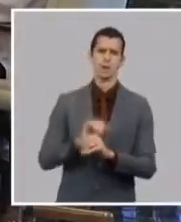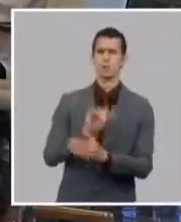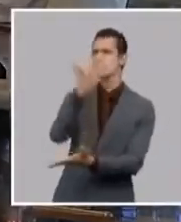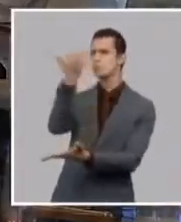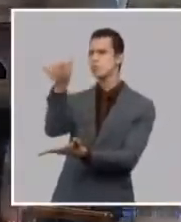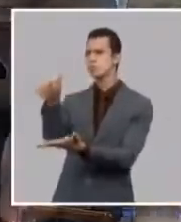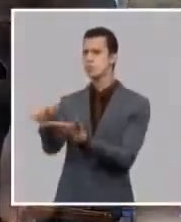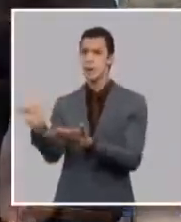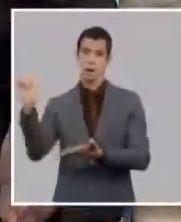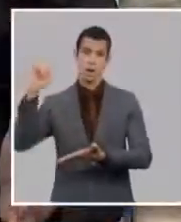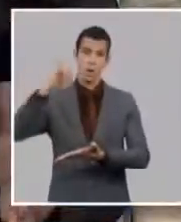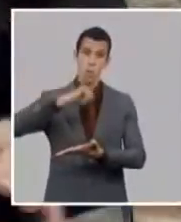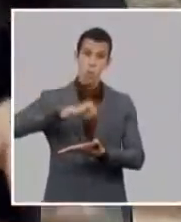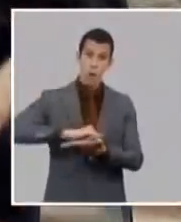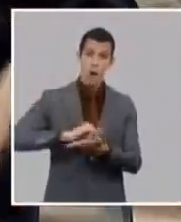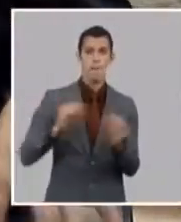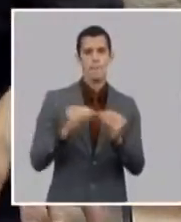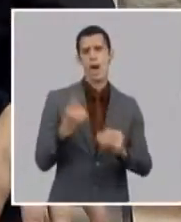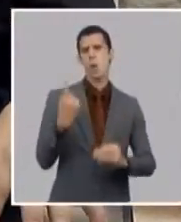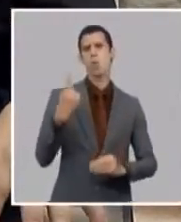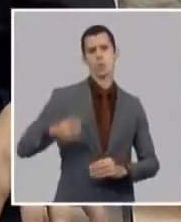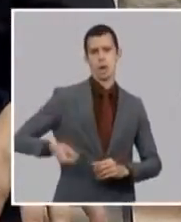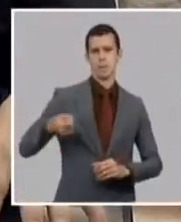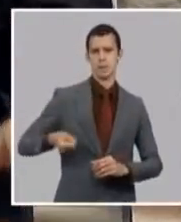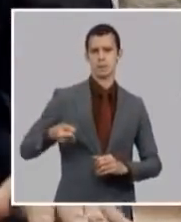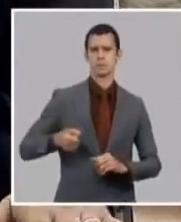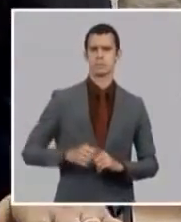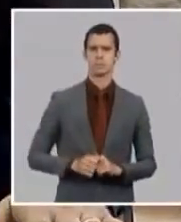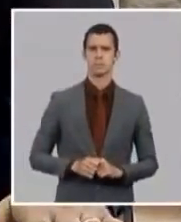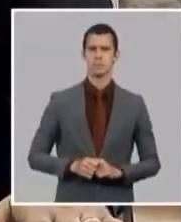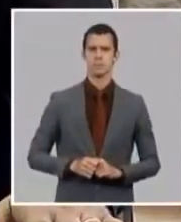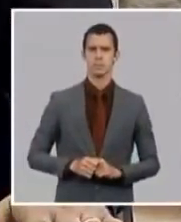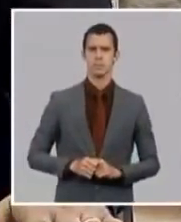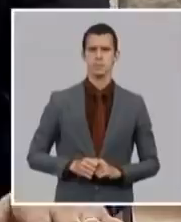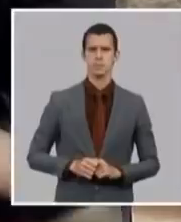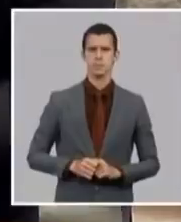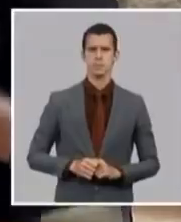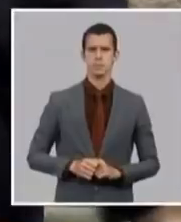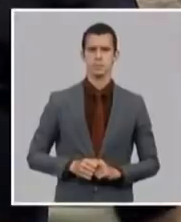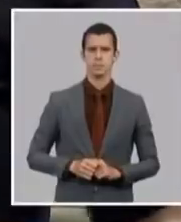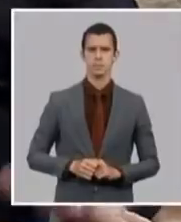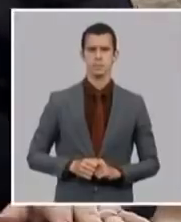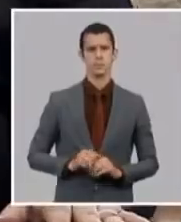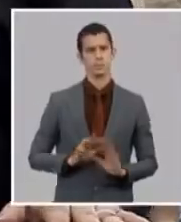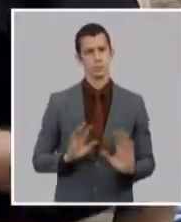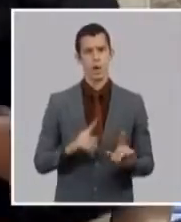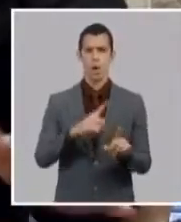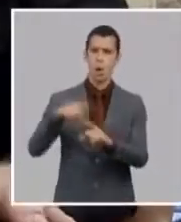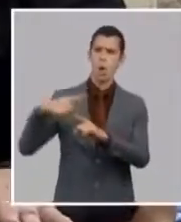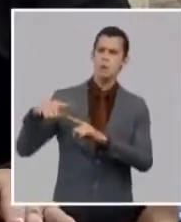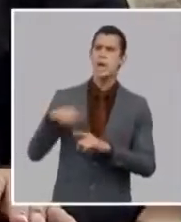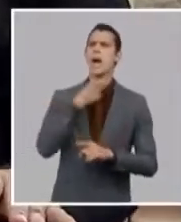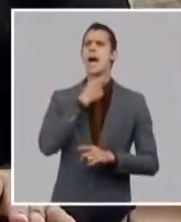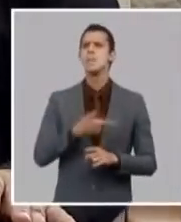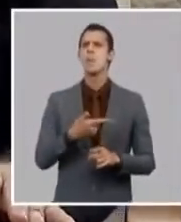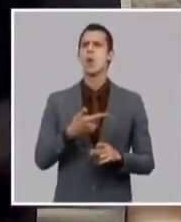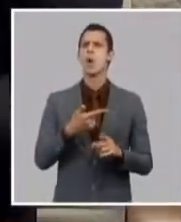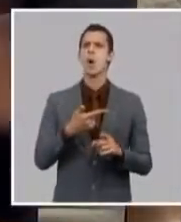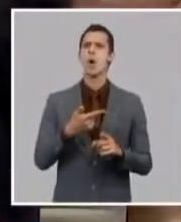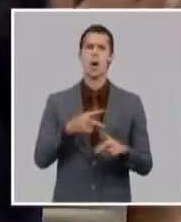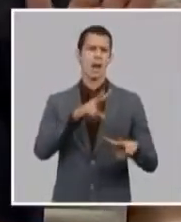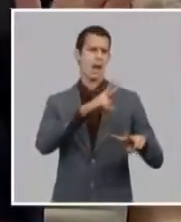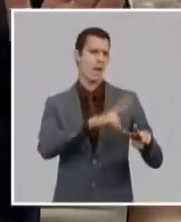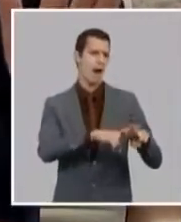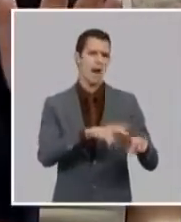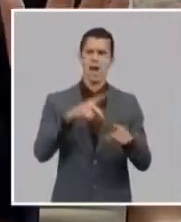y todo eso una cantidad de problemas y entonces para esos dos lugares es una maleta es decir el resto de los aeropuertos el resto del país la vano donde quiera